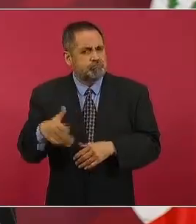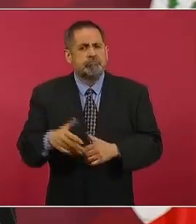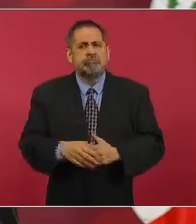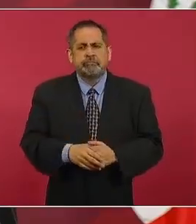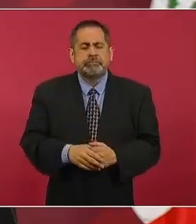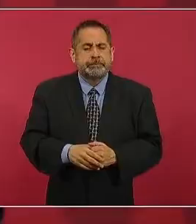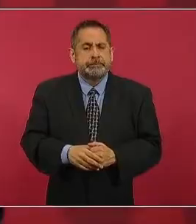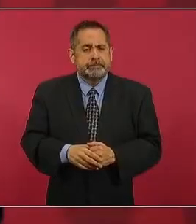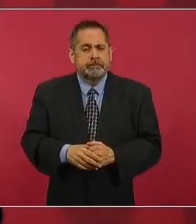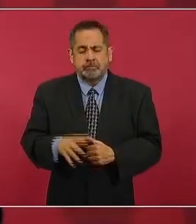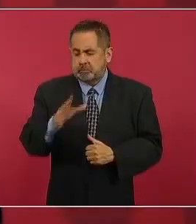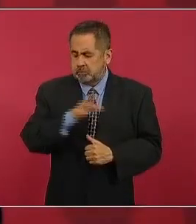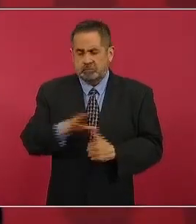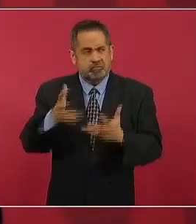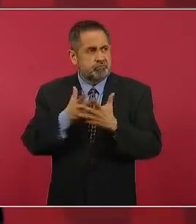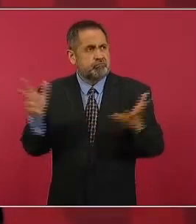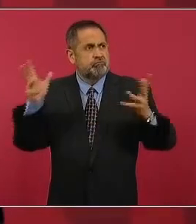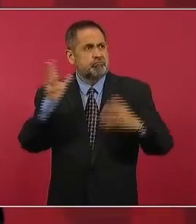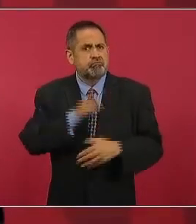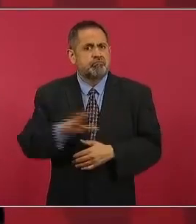una gran obra